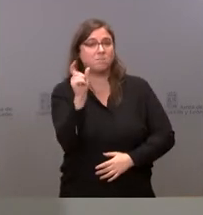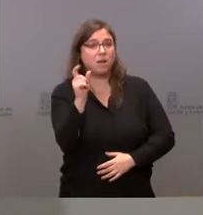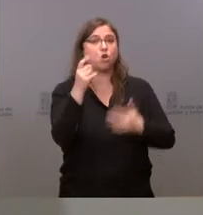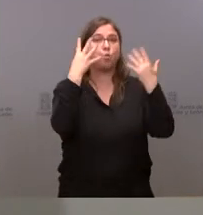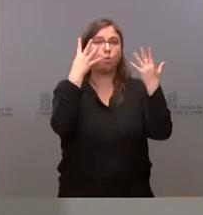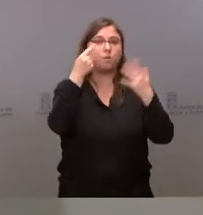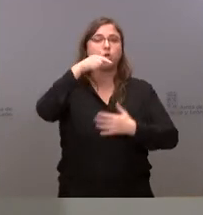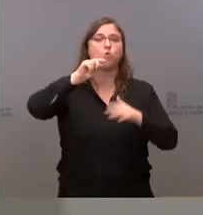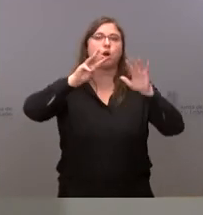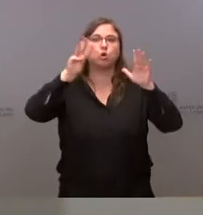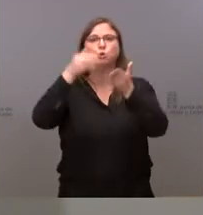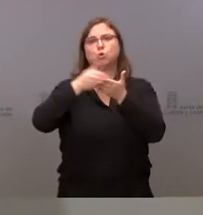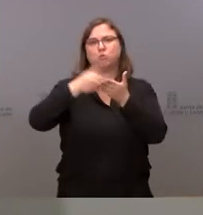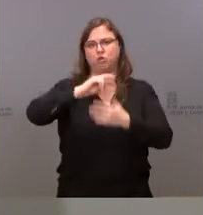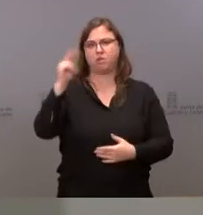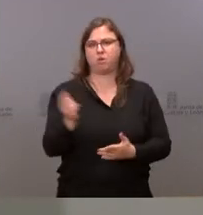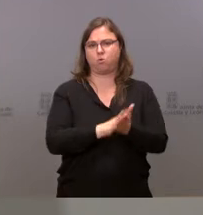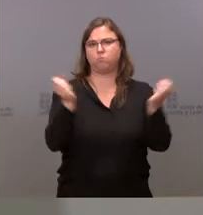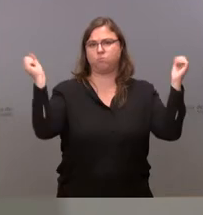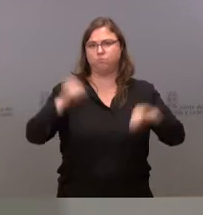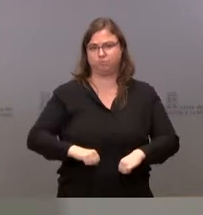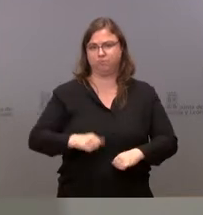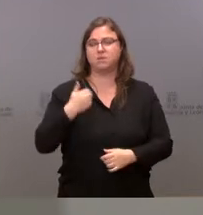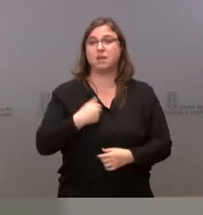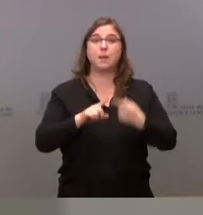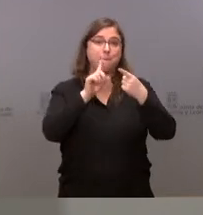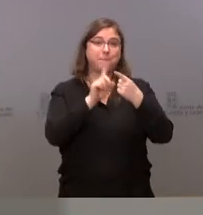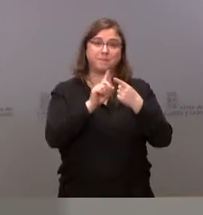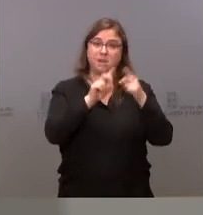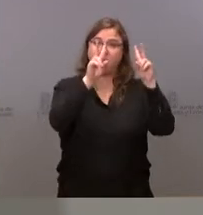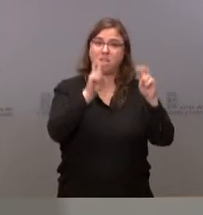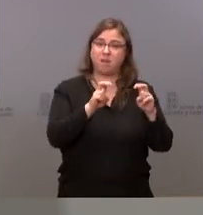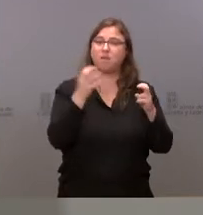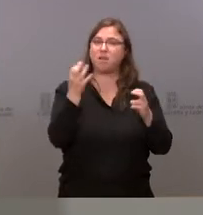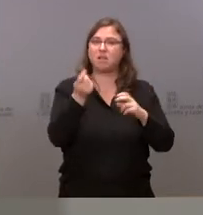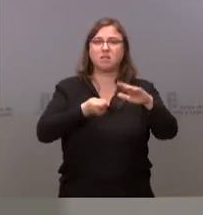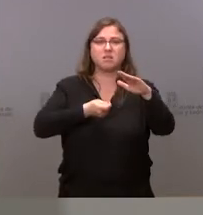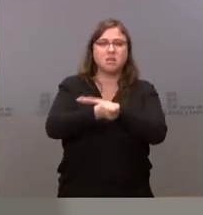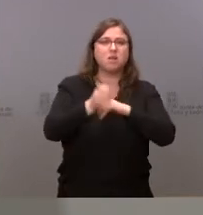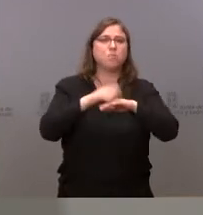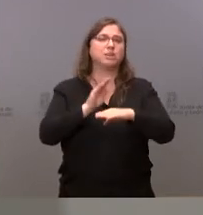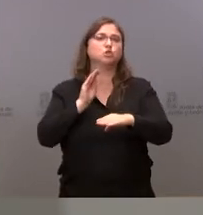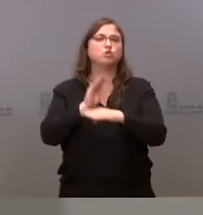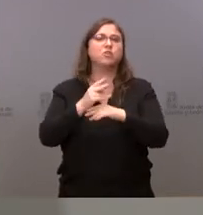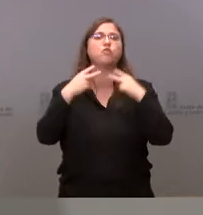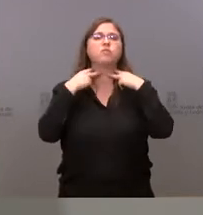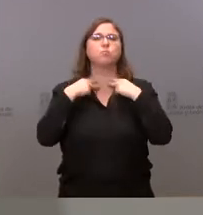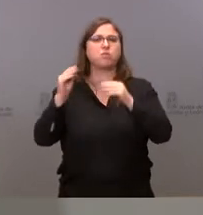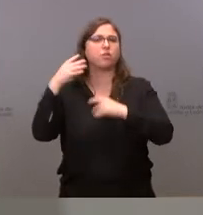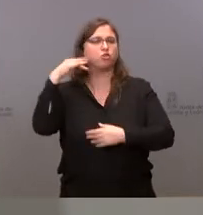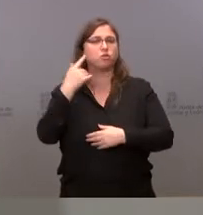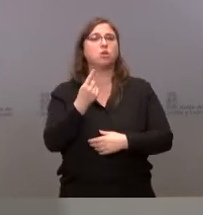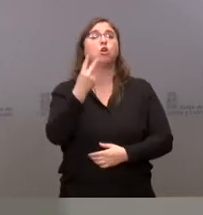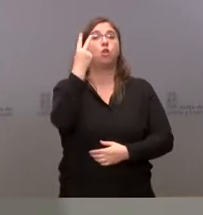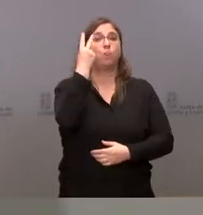,8 millones de euros. El primero de estos asuntos es una aportación, una subvención a la Diputación de Soria por un importe